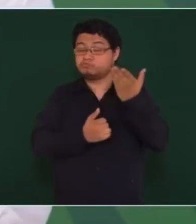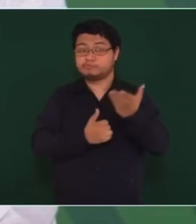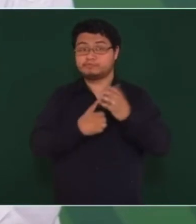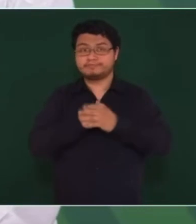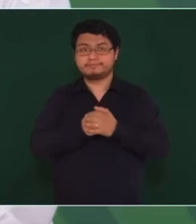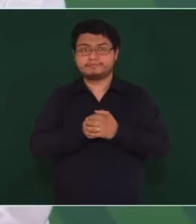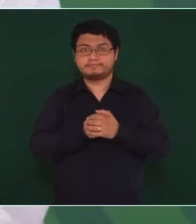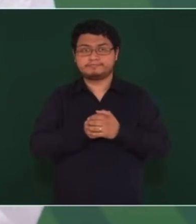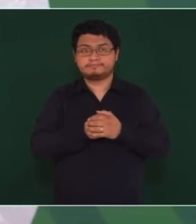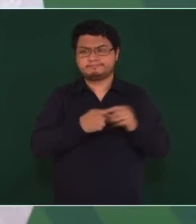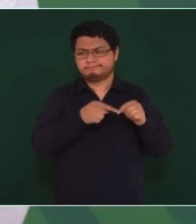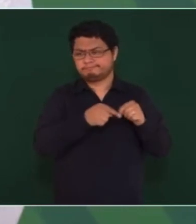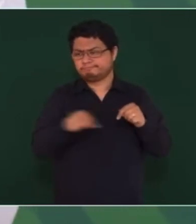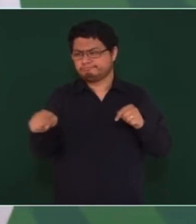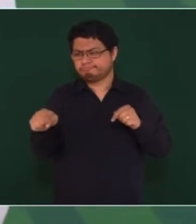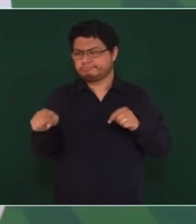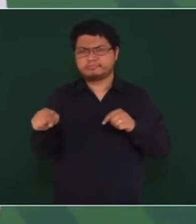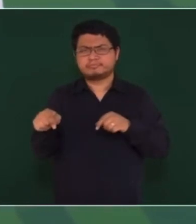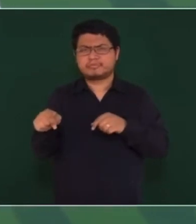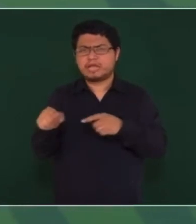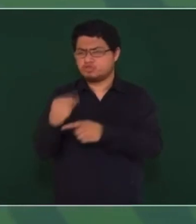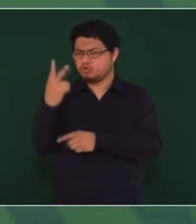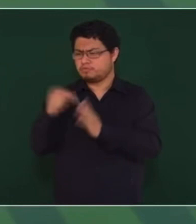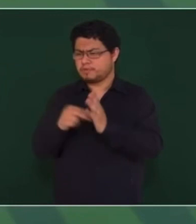a finales del año próximo,